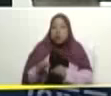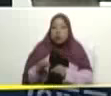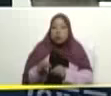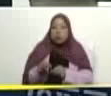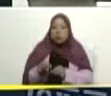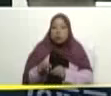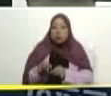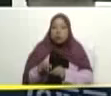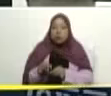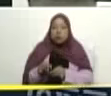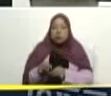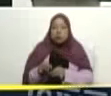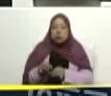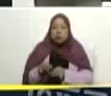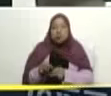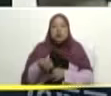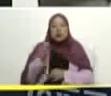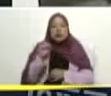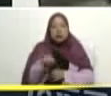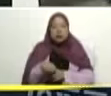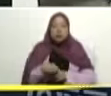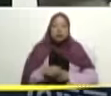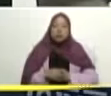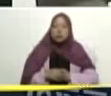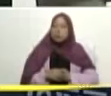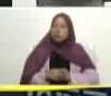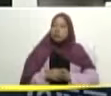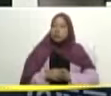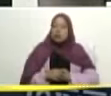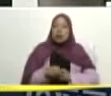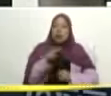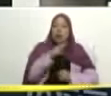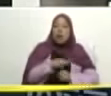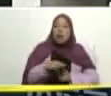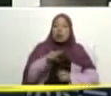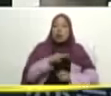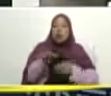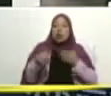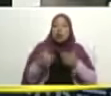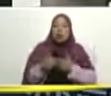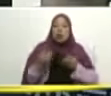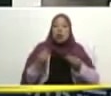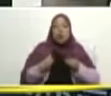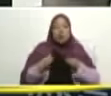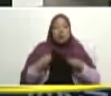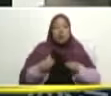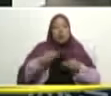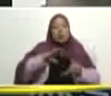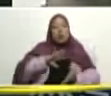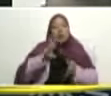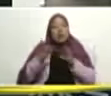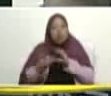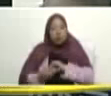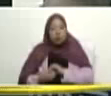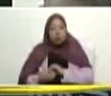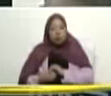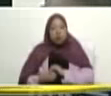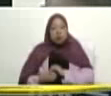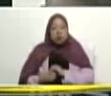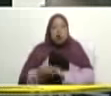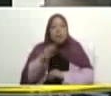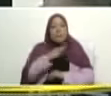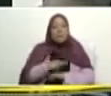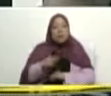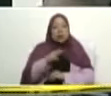llamada así verdad reverol la misión a toda vida venezuela la transformé en mi gran